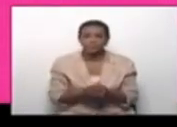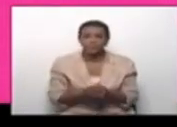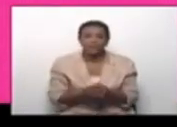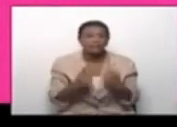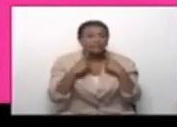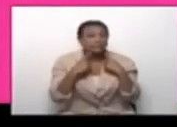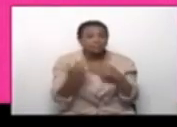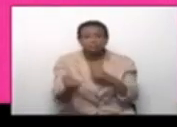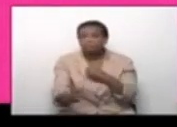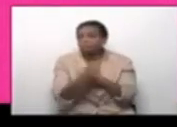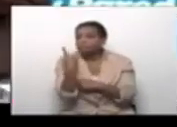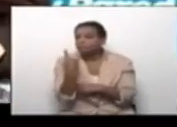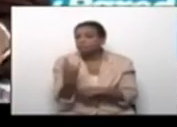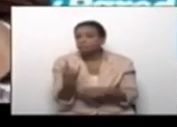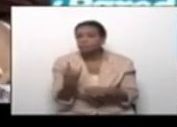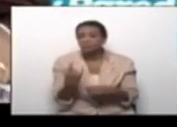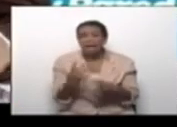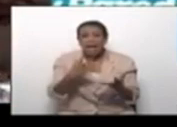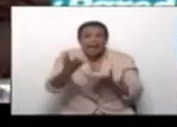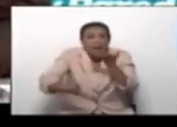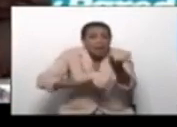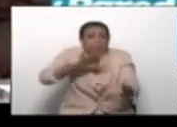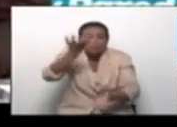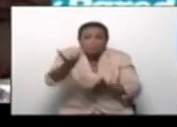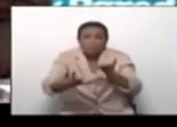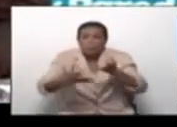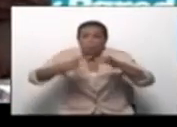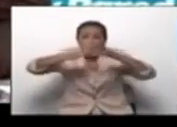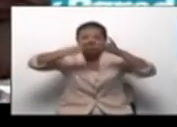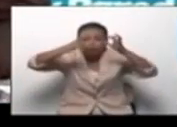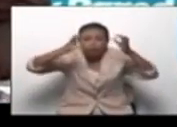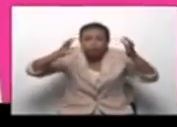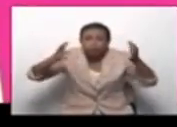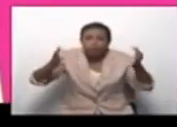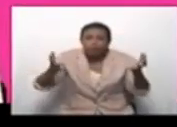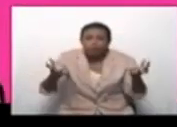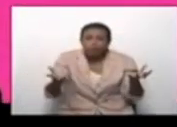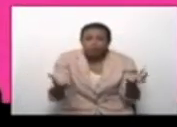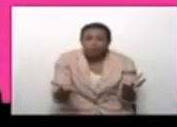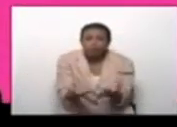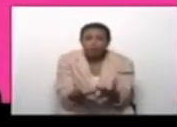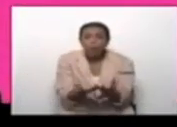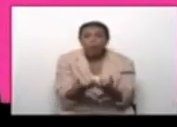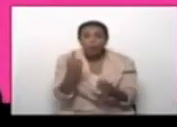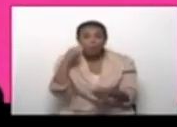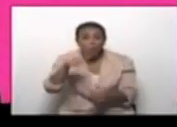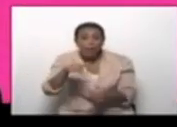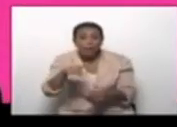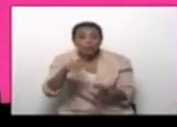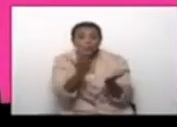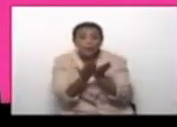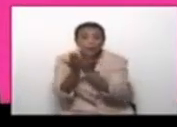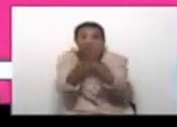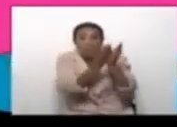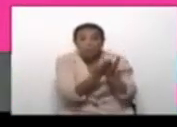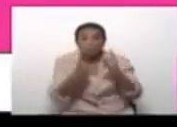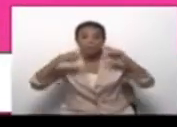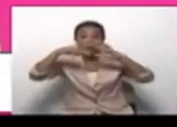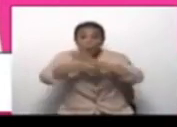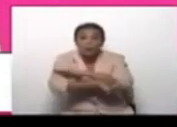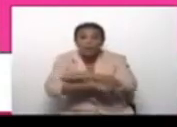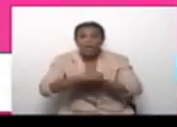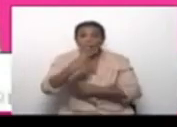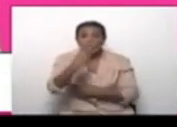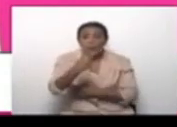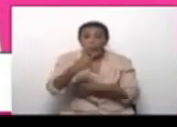afectado el calentamiento global? Ahora, en este momento, según los estudios que se han estado haciendo, tenemos cerca de